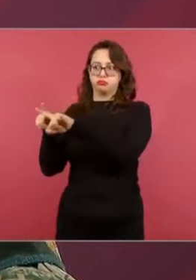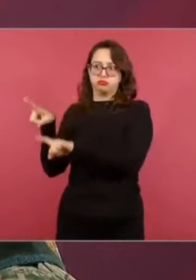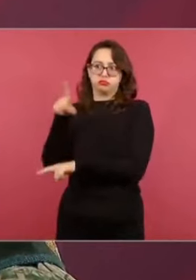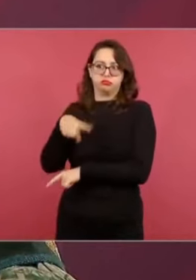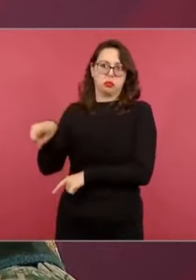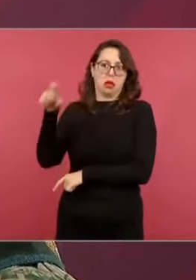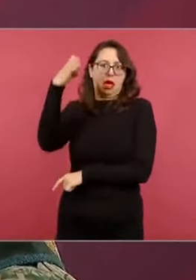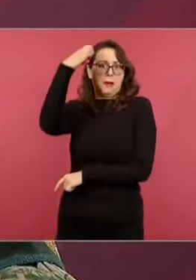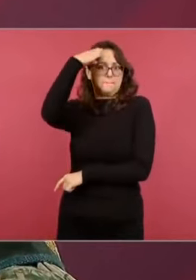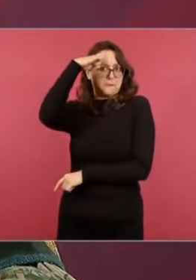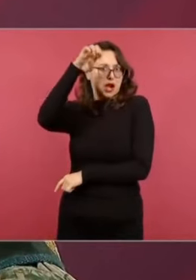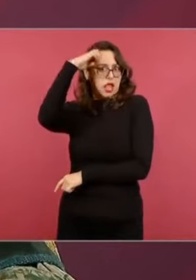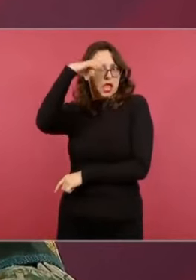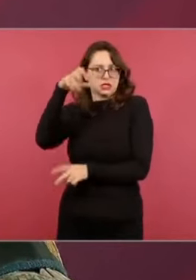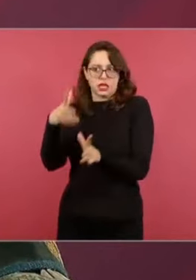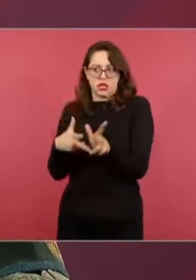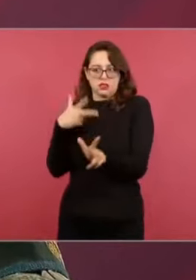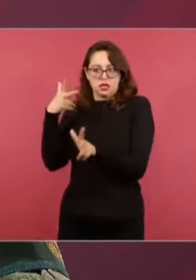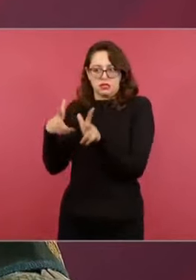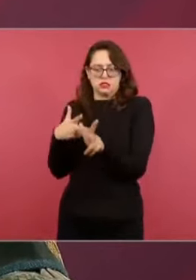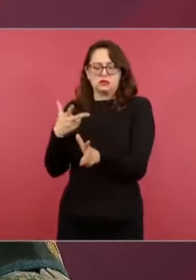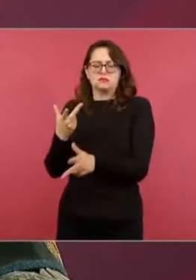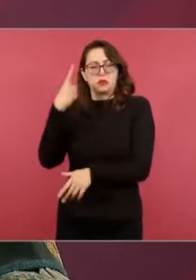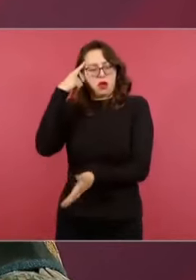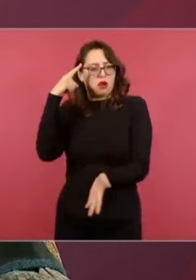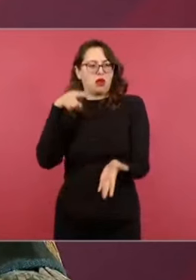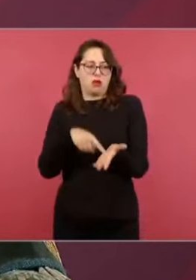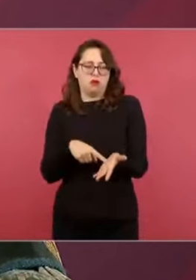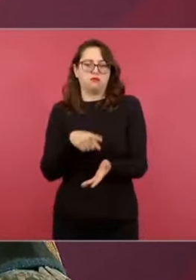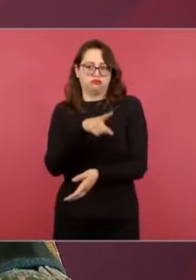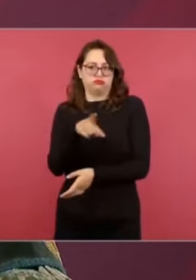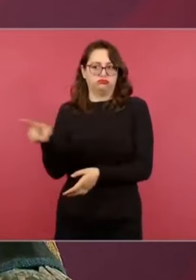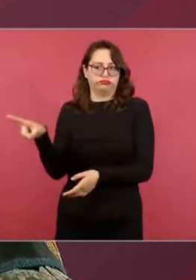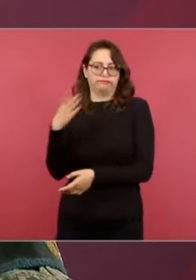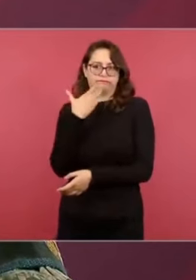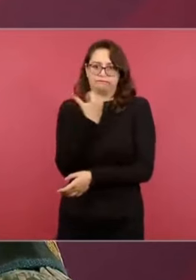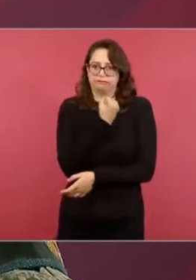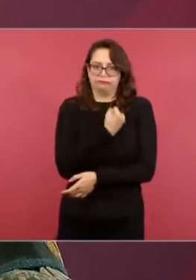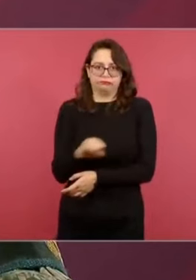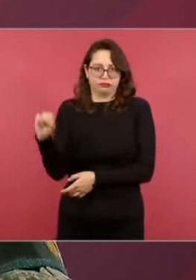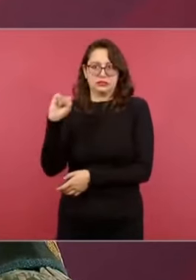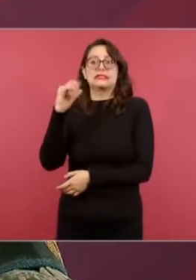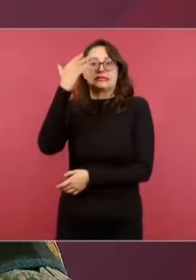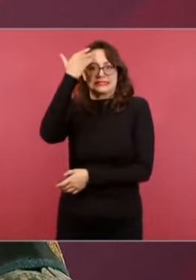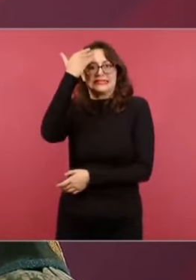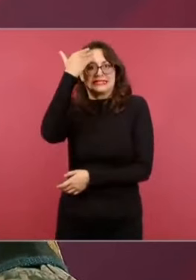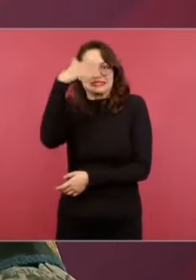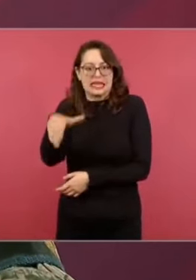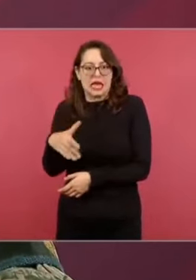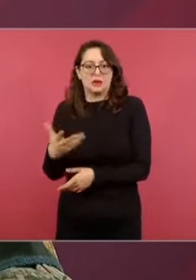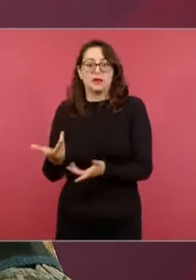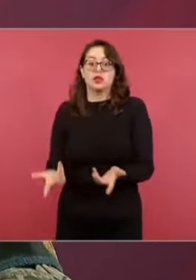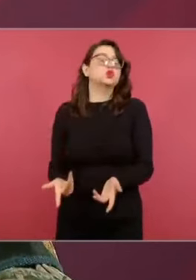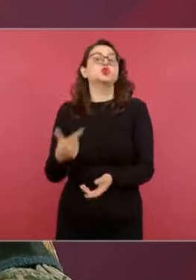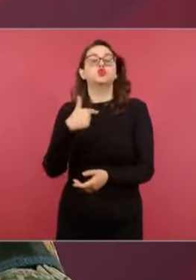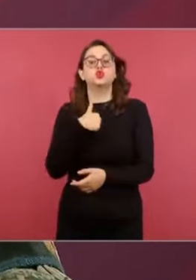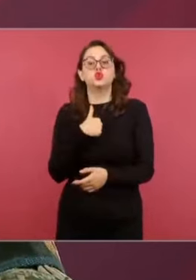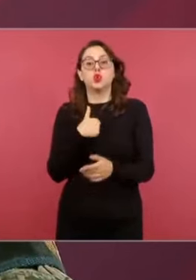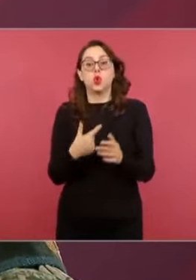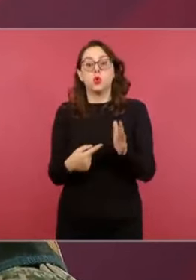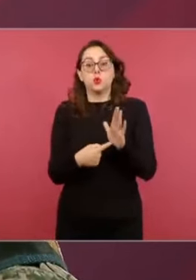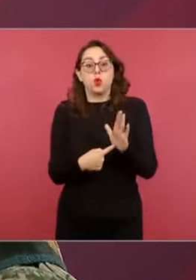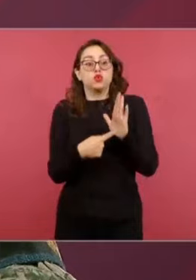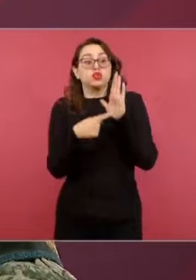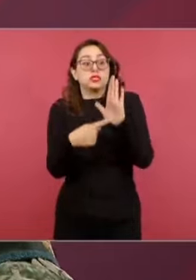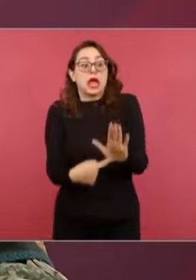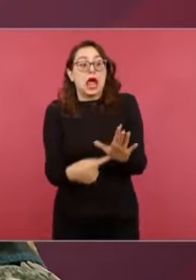Creo yo que se han tomado medidas, el proceso constructivo a detalle no pudiera explicártelo